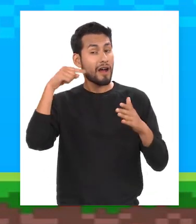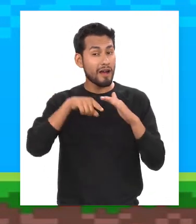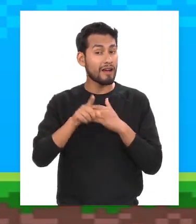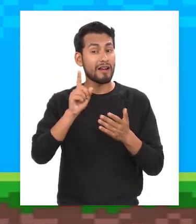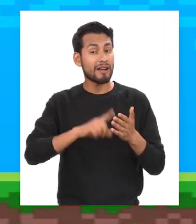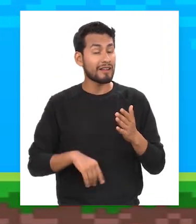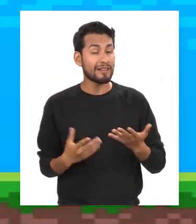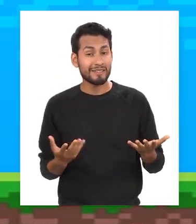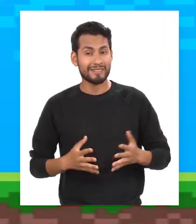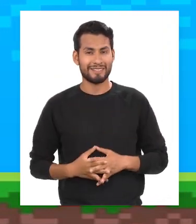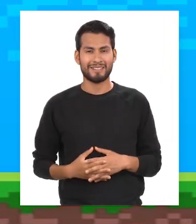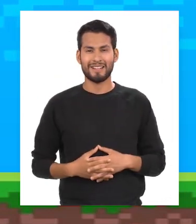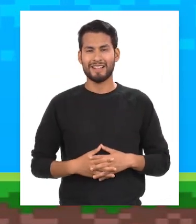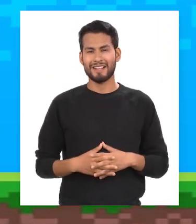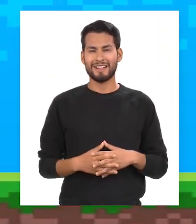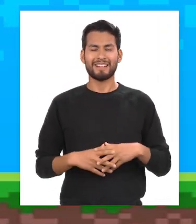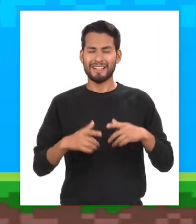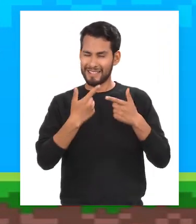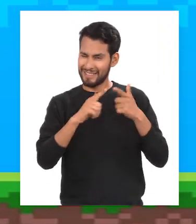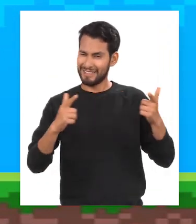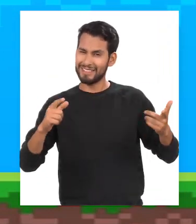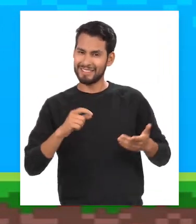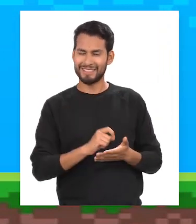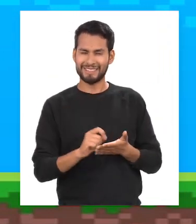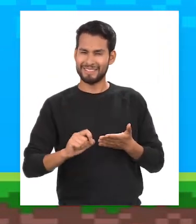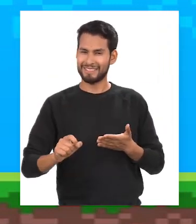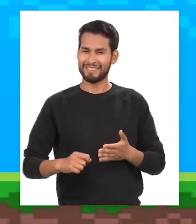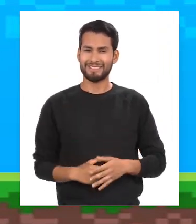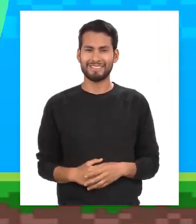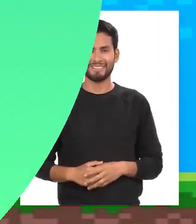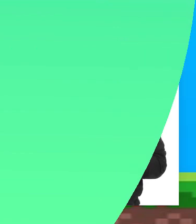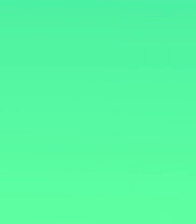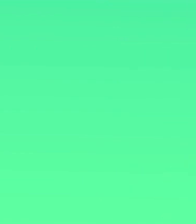sumergirnos en el mundo de la... ¡Literatura! ¡Gracias!